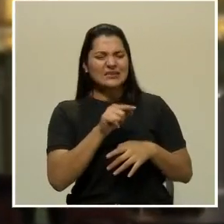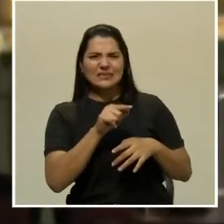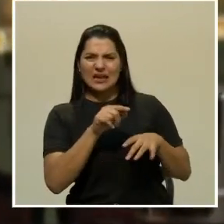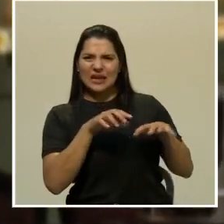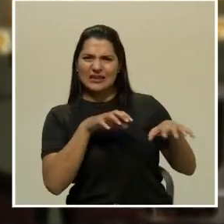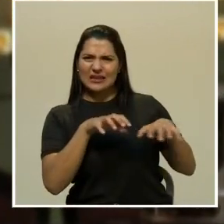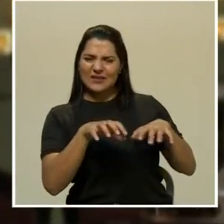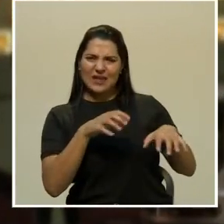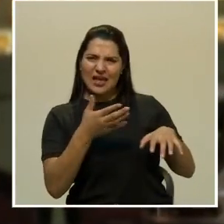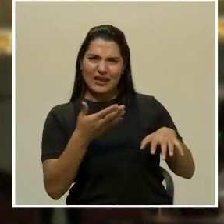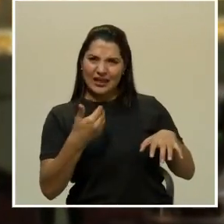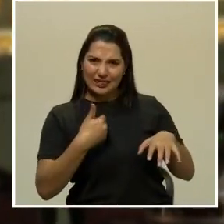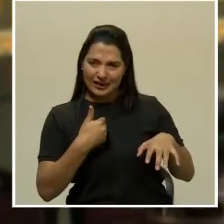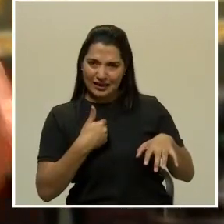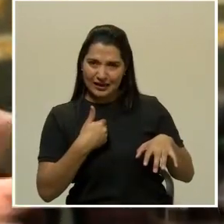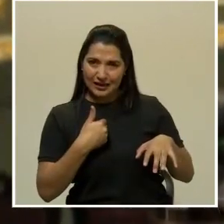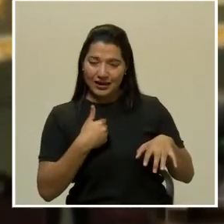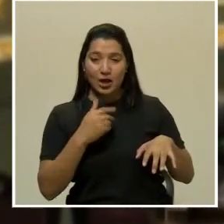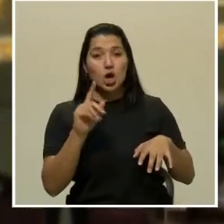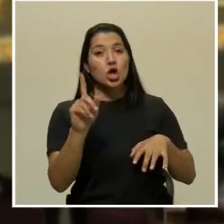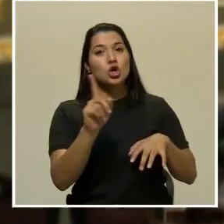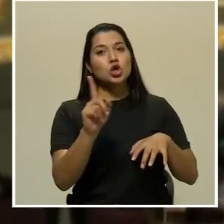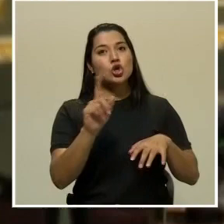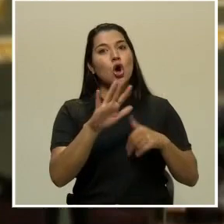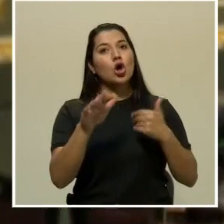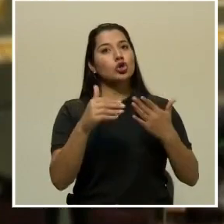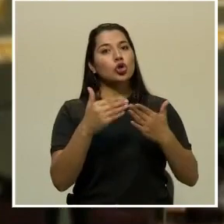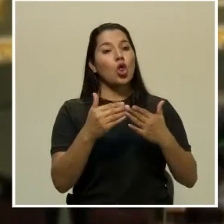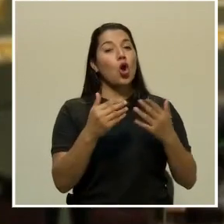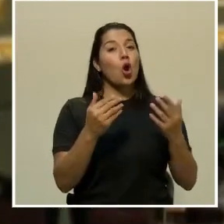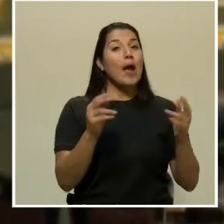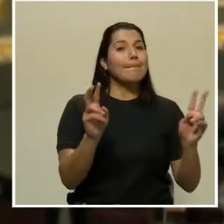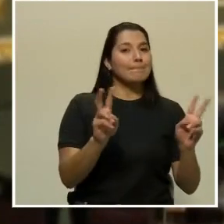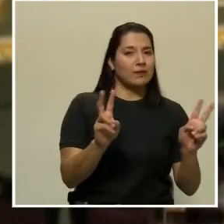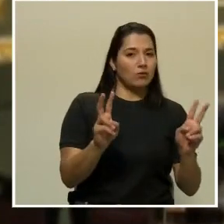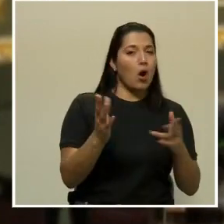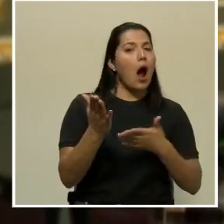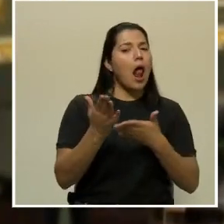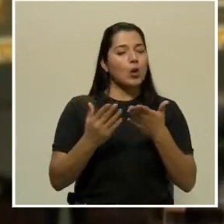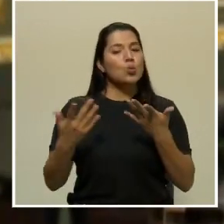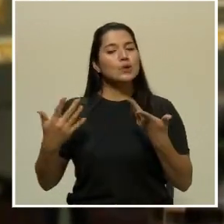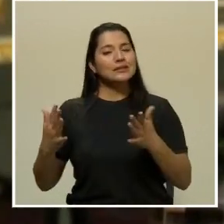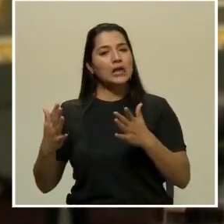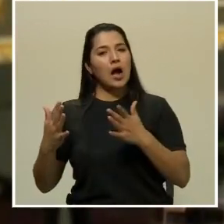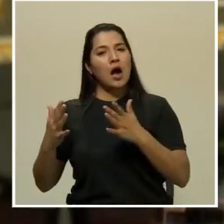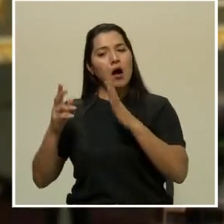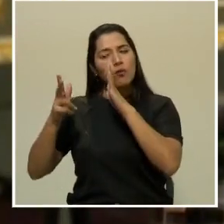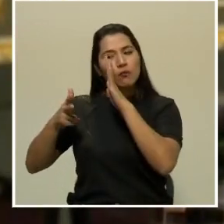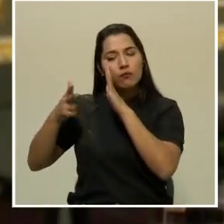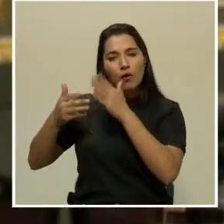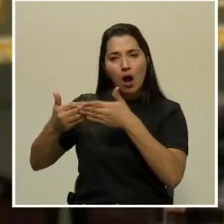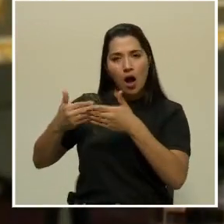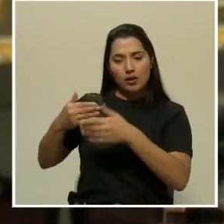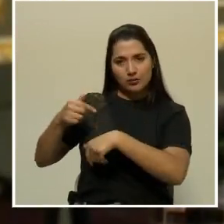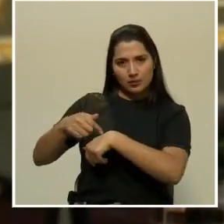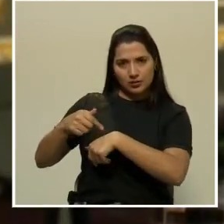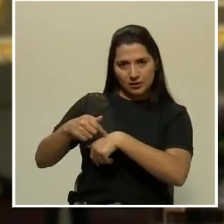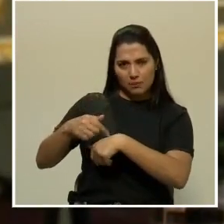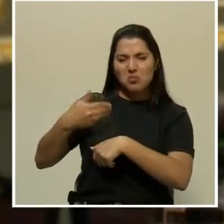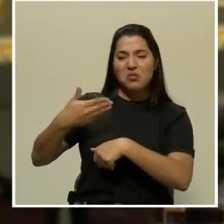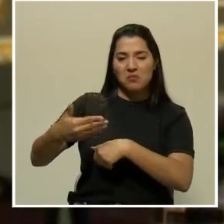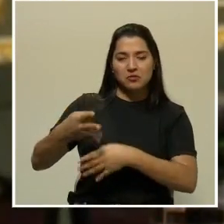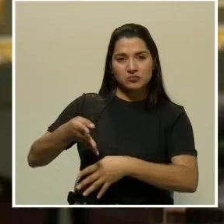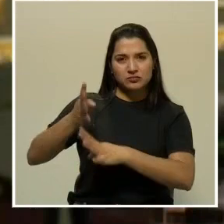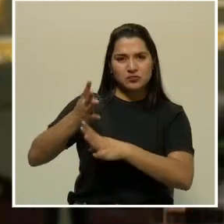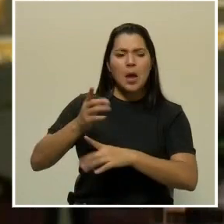esta plataforma streaming, sino que muchas son pregrabadas y todo, pero ¿qué contempla? Áreas como artes visuales, el